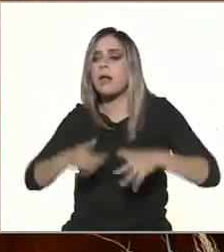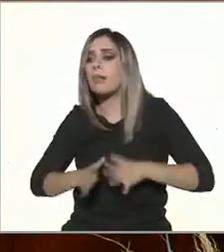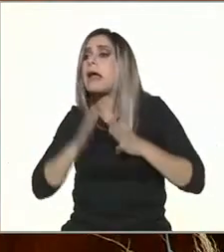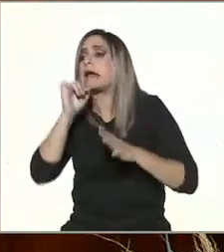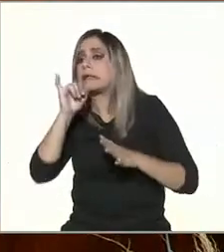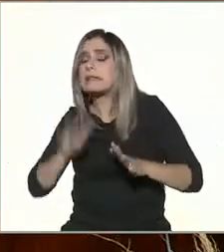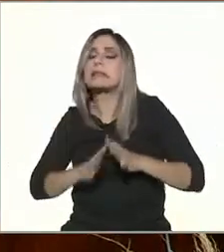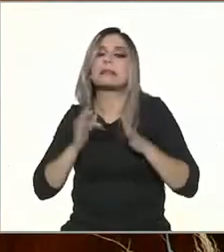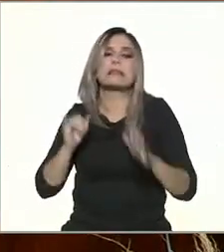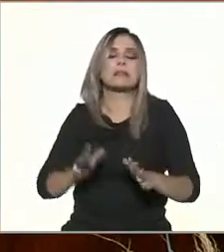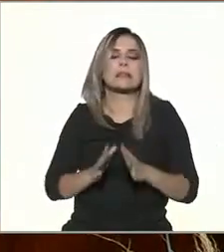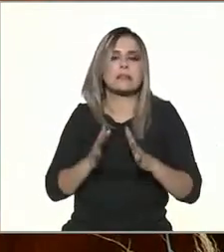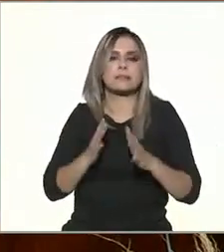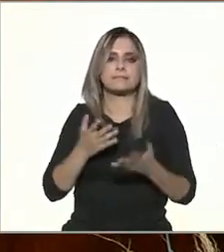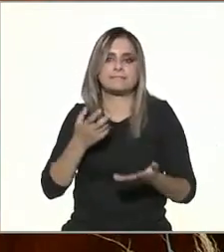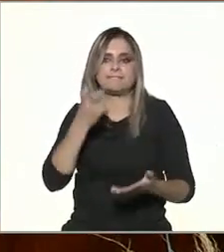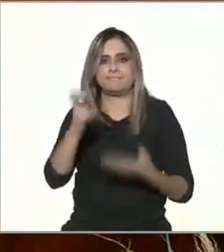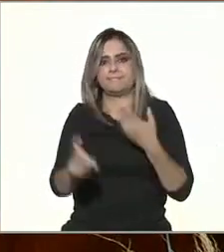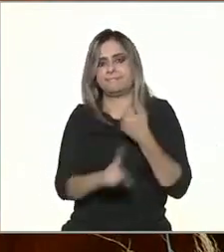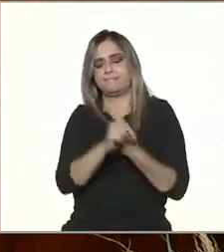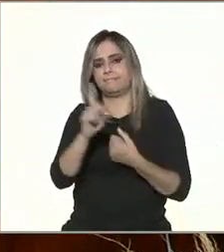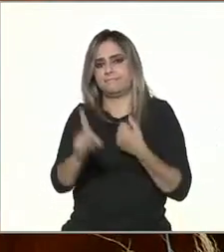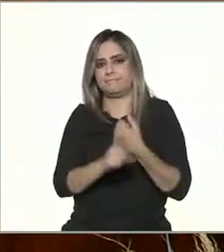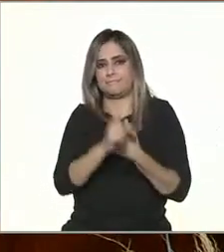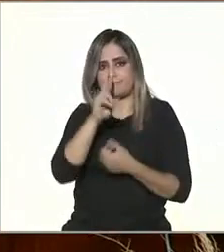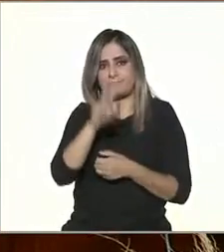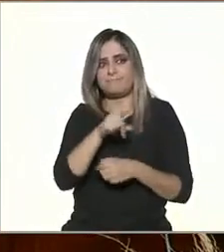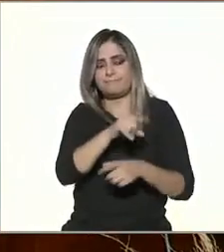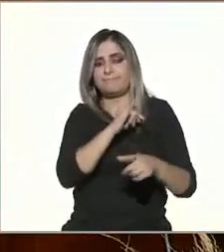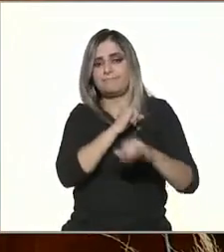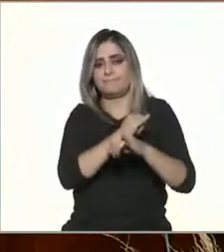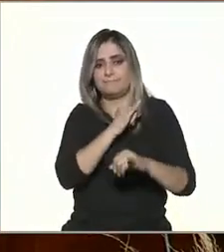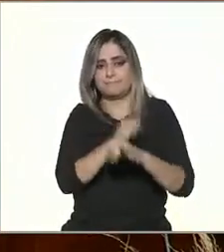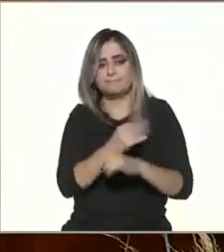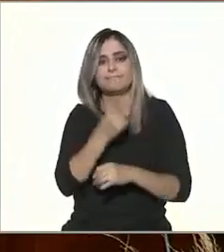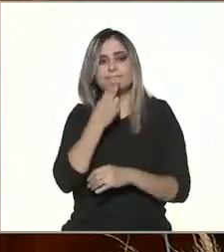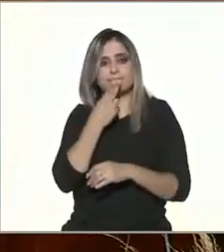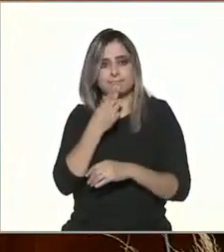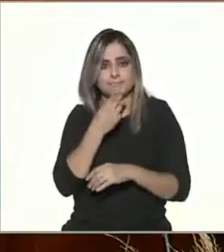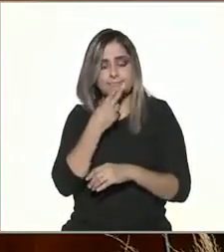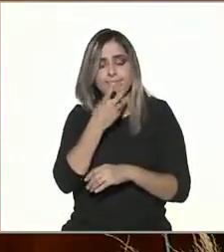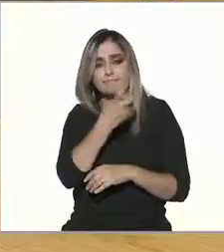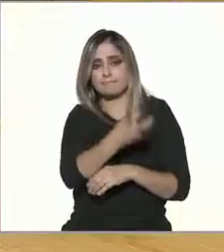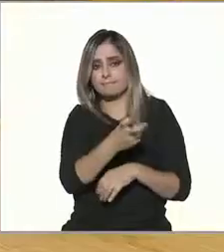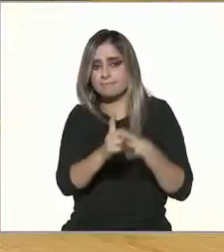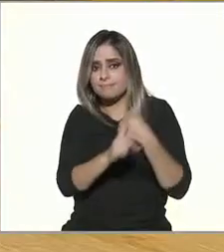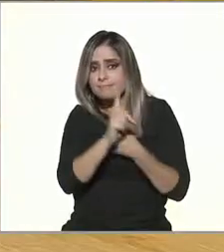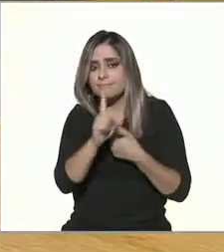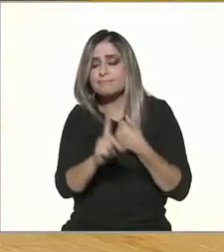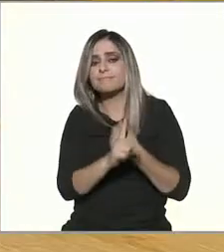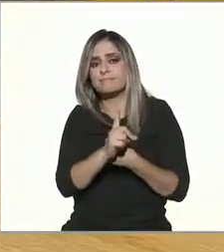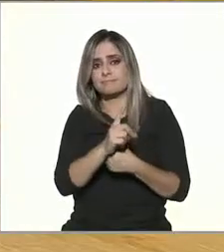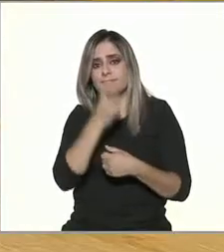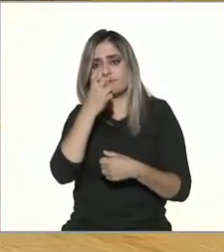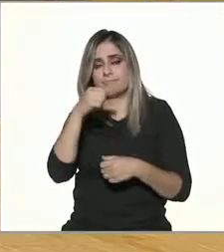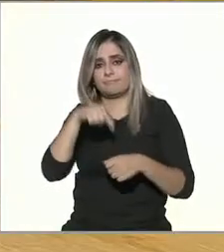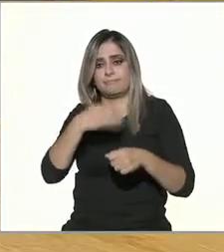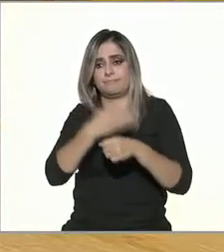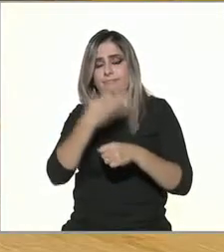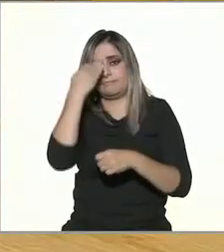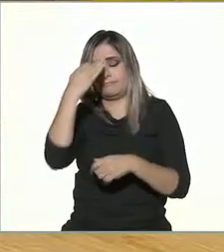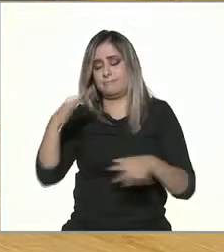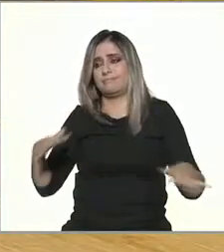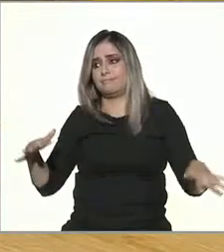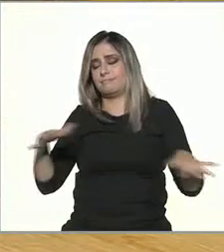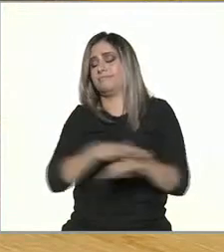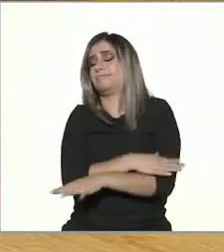derivando a raíz del uso de internet, todo lo que está por eso le llaman una revolución ¿no? A todo